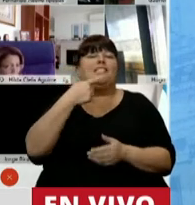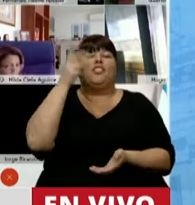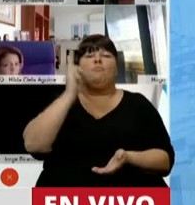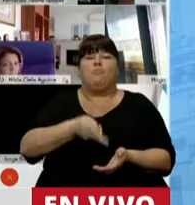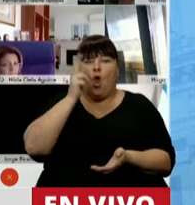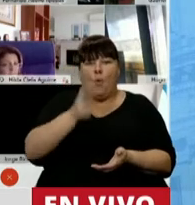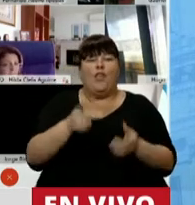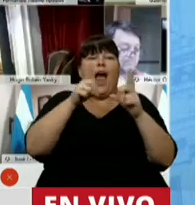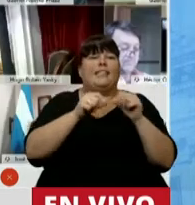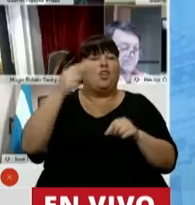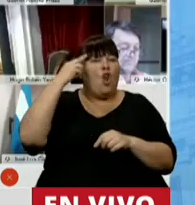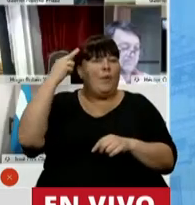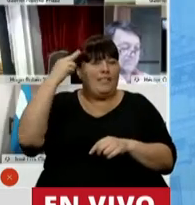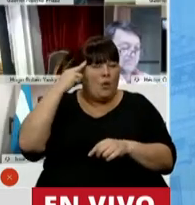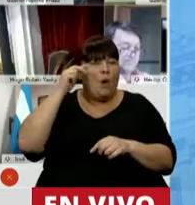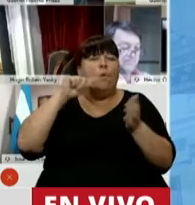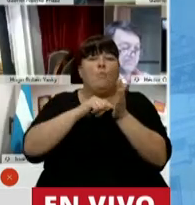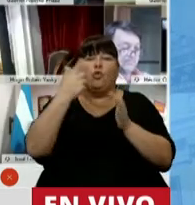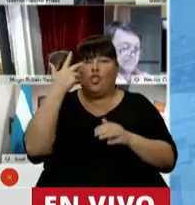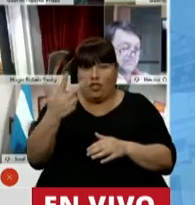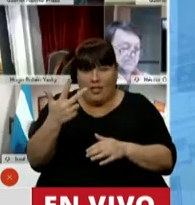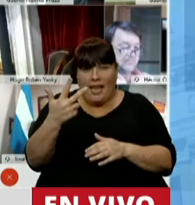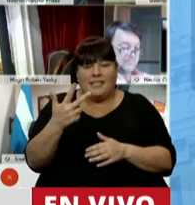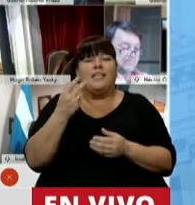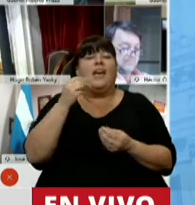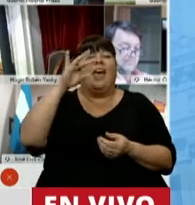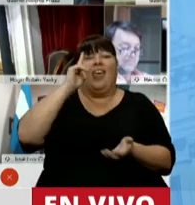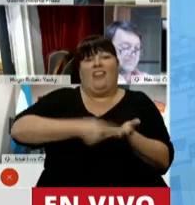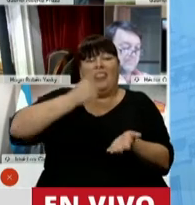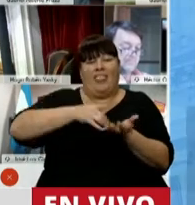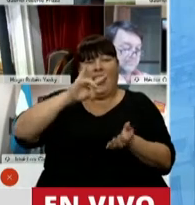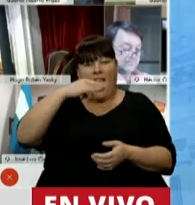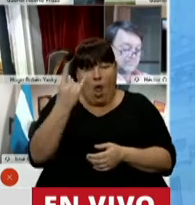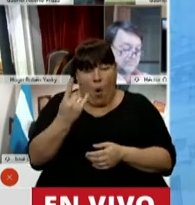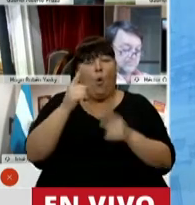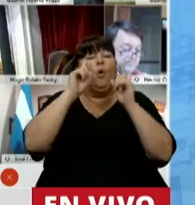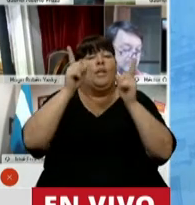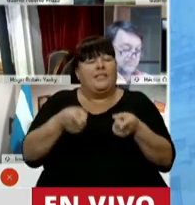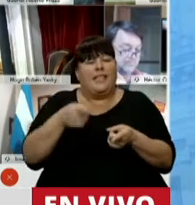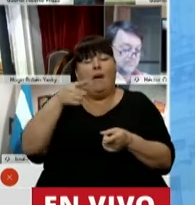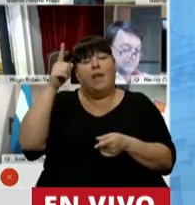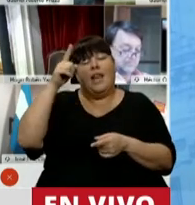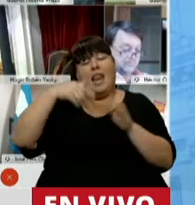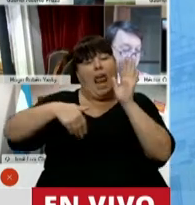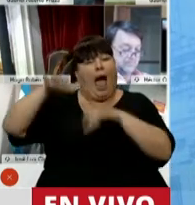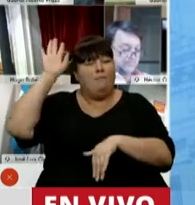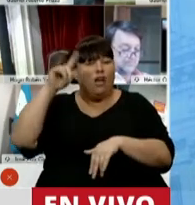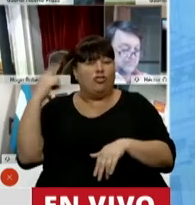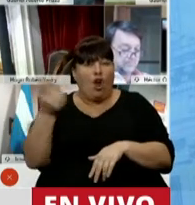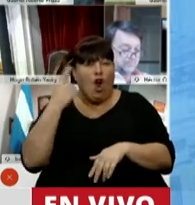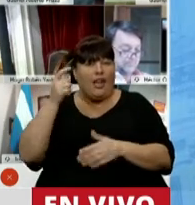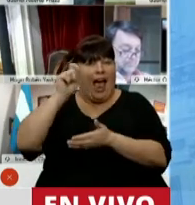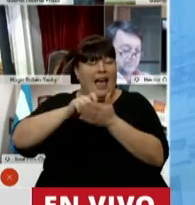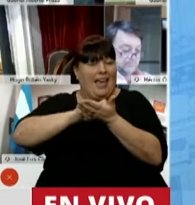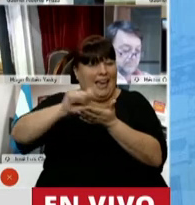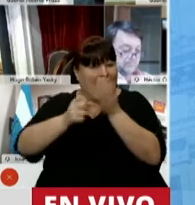prohibición del artículo 99, inciso 3, en materia de DNUs y es extensible por la opinión mayoritaria de